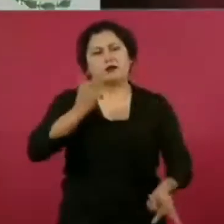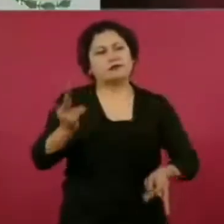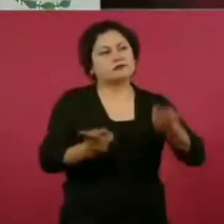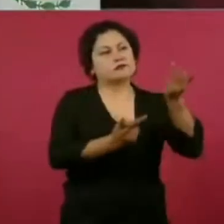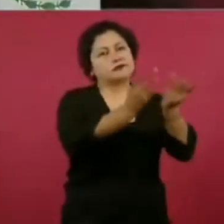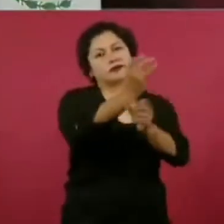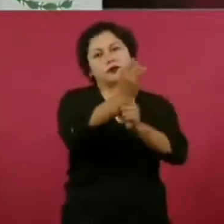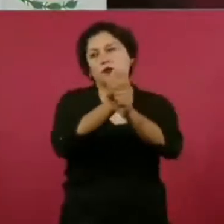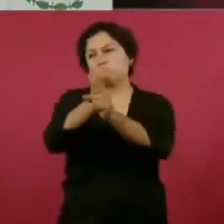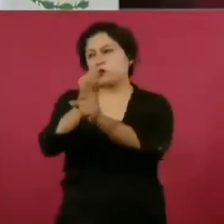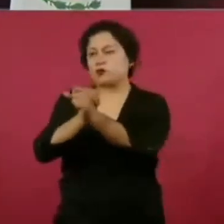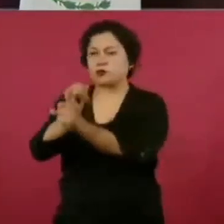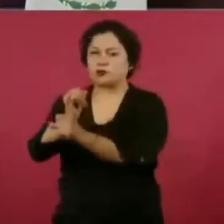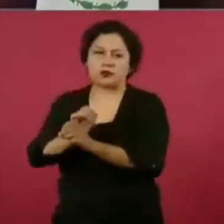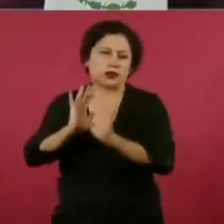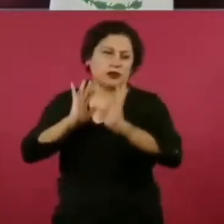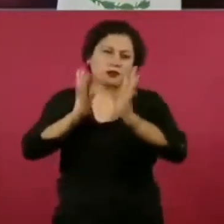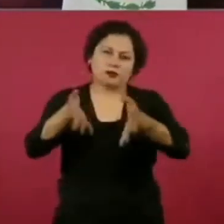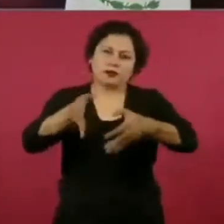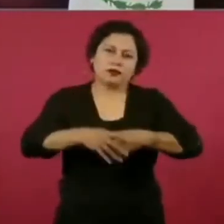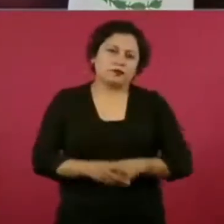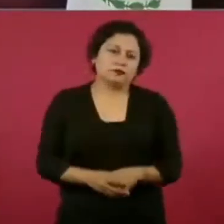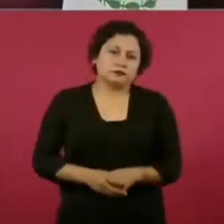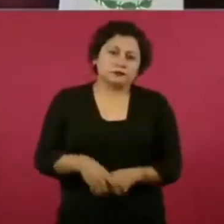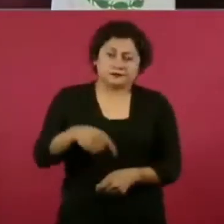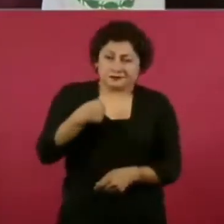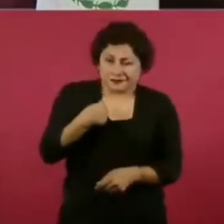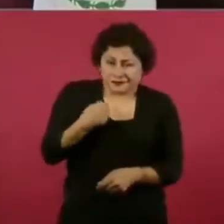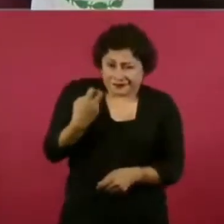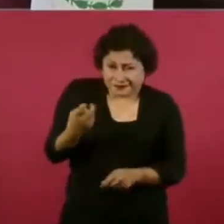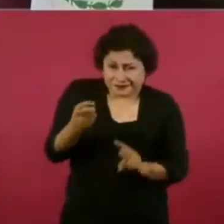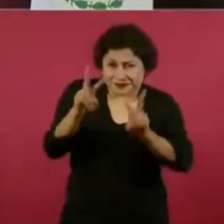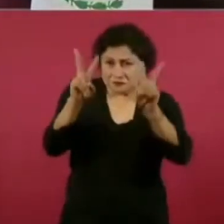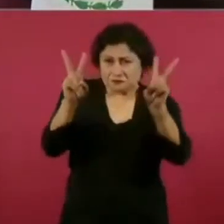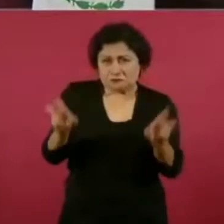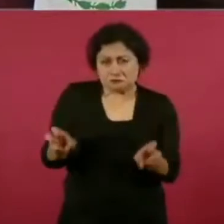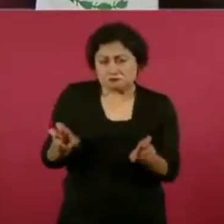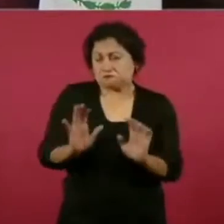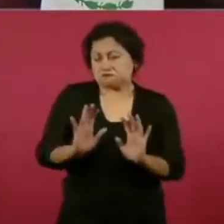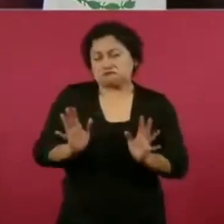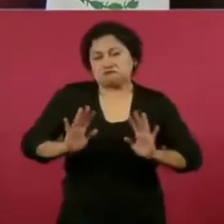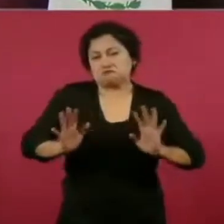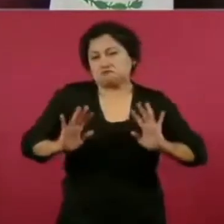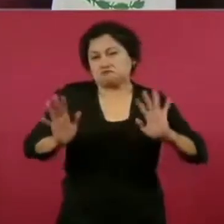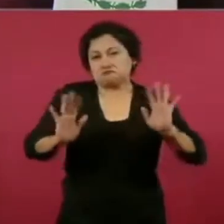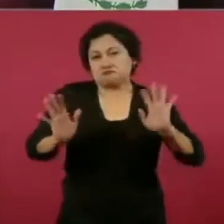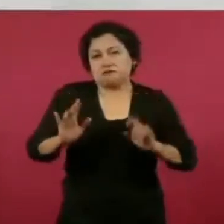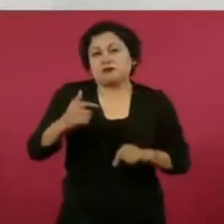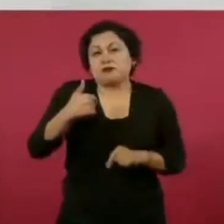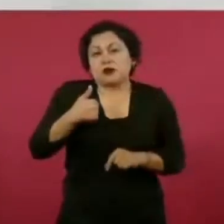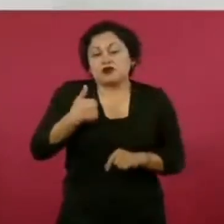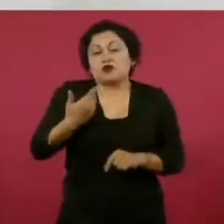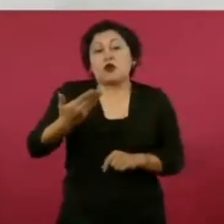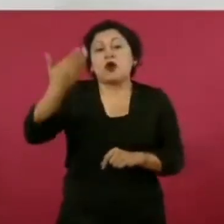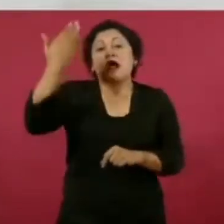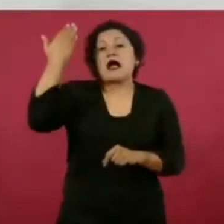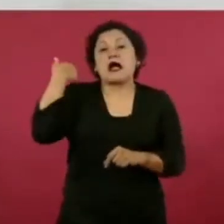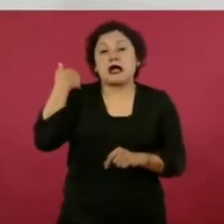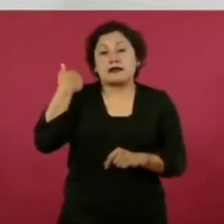no soy partidario de esas cosas. Yo lo que dije desde que tomé posición,